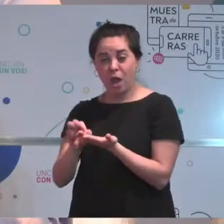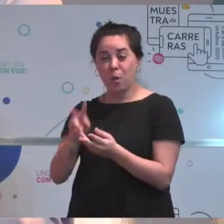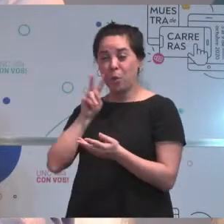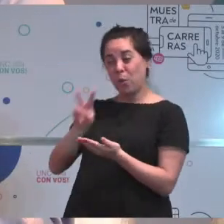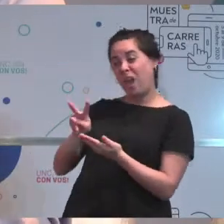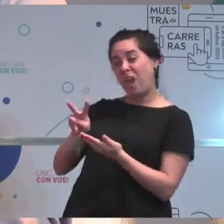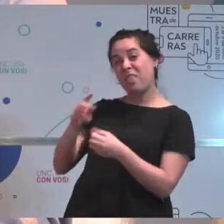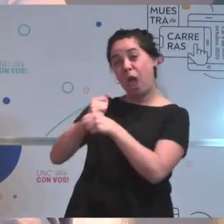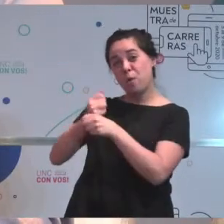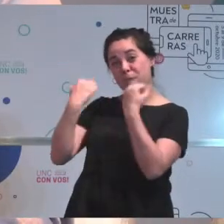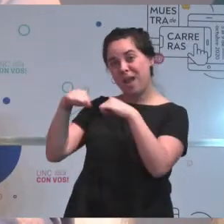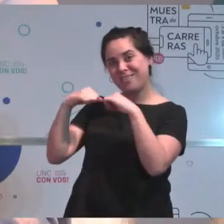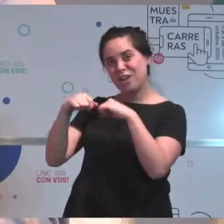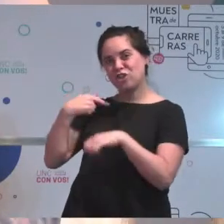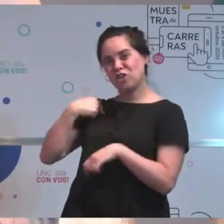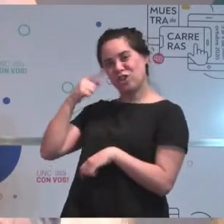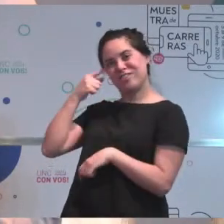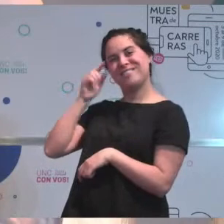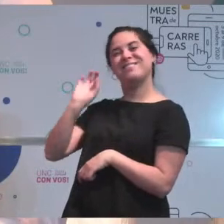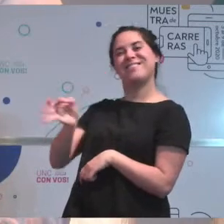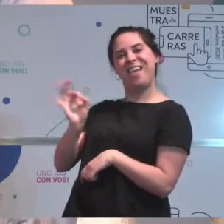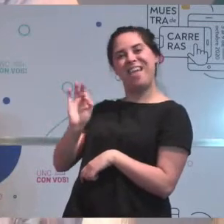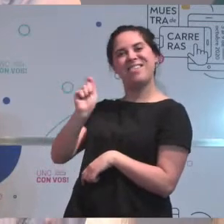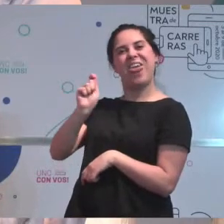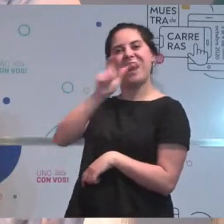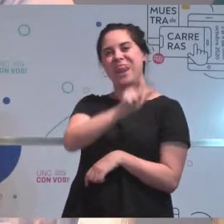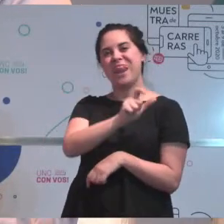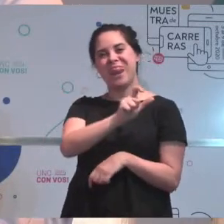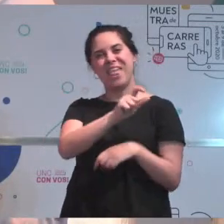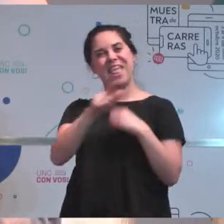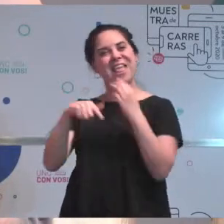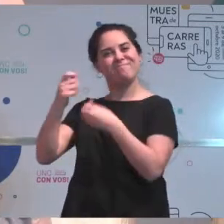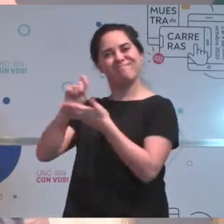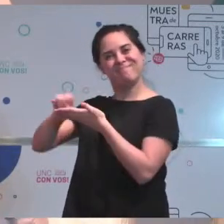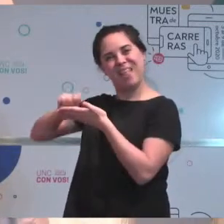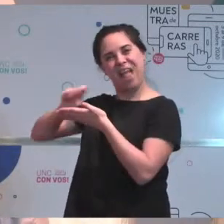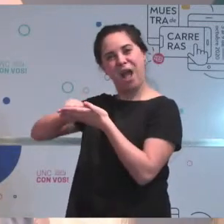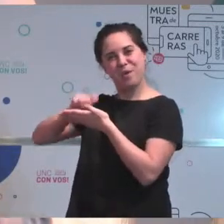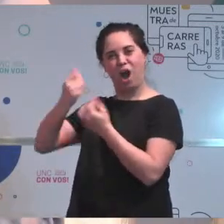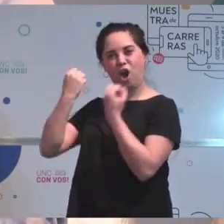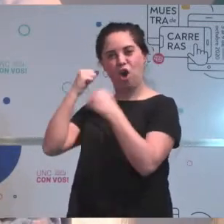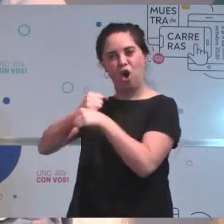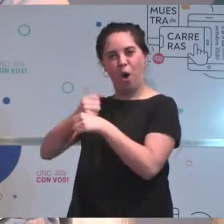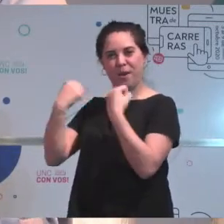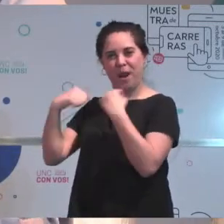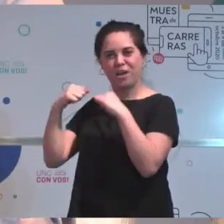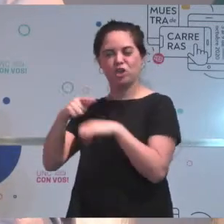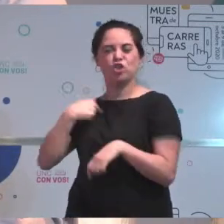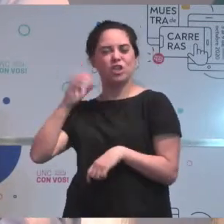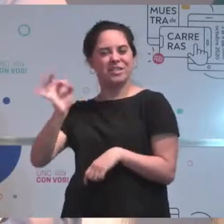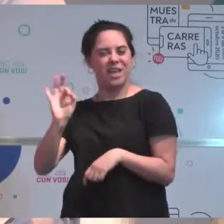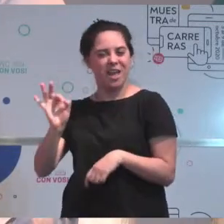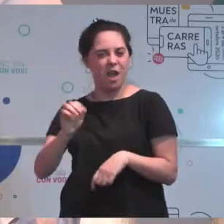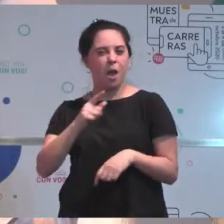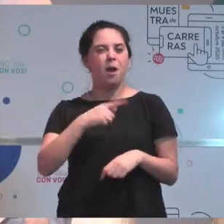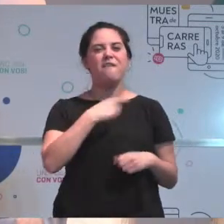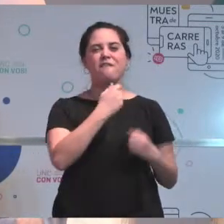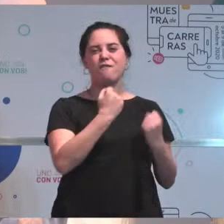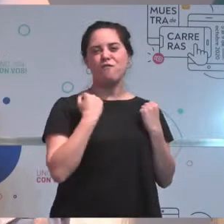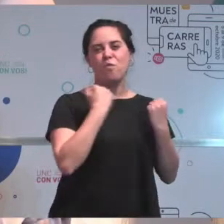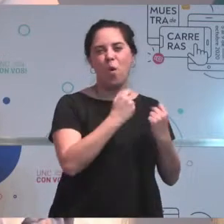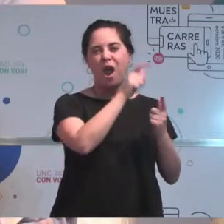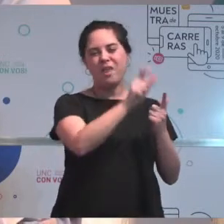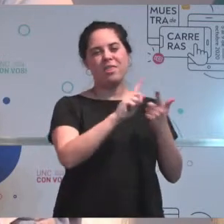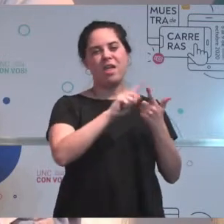yo sé quién lo hizo, sé cómo participa en clase, sé cuáles son sus puntos fuertes, las cosas que les cuestan, y me permite